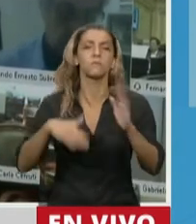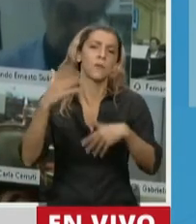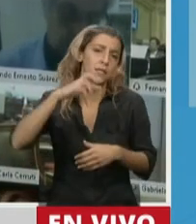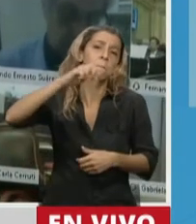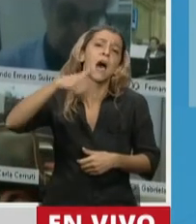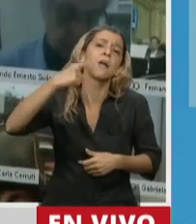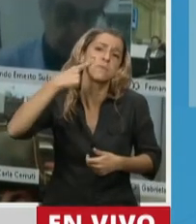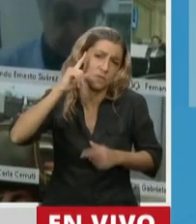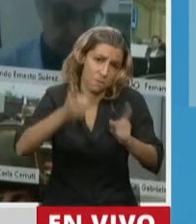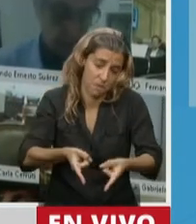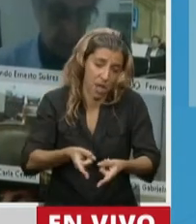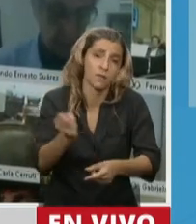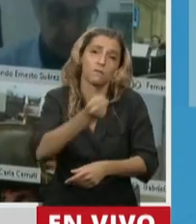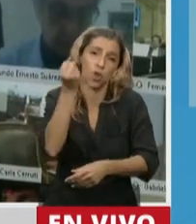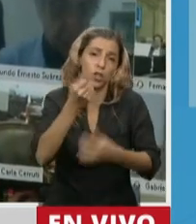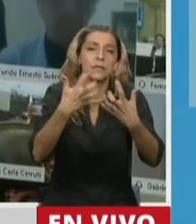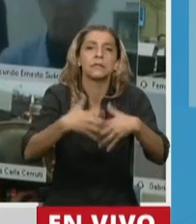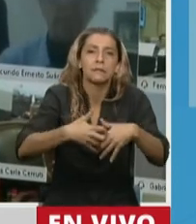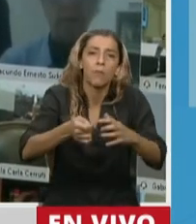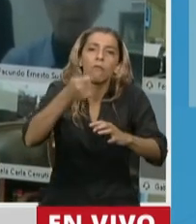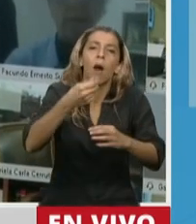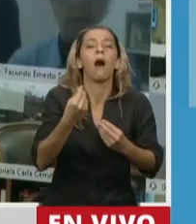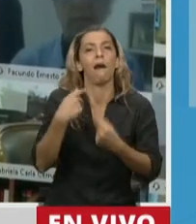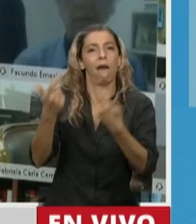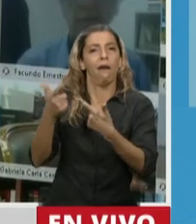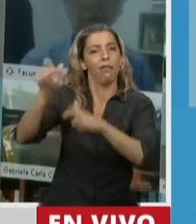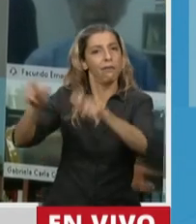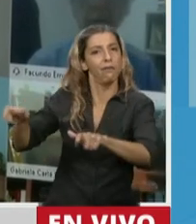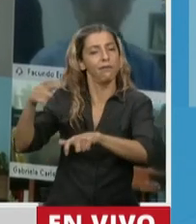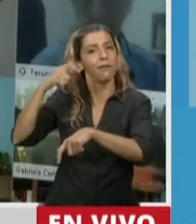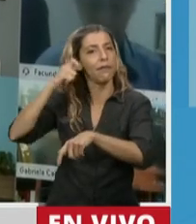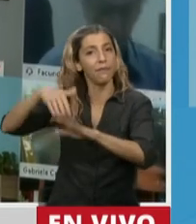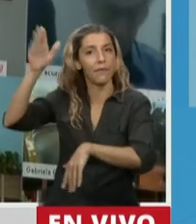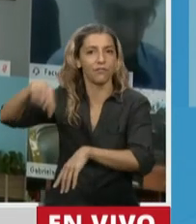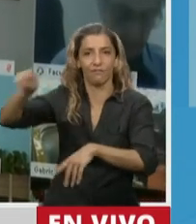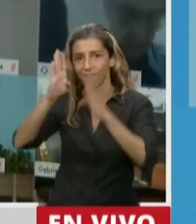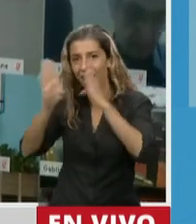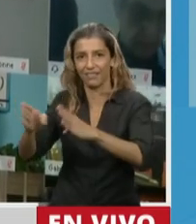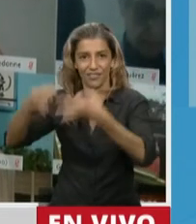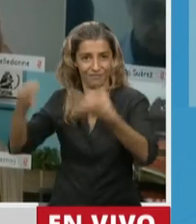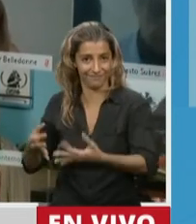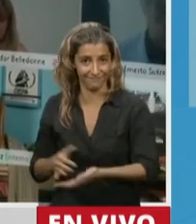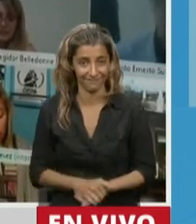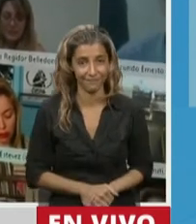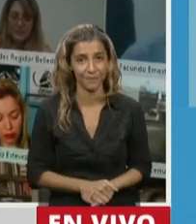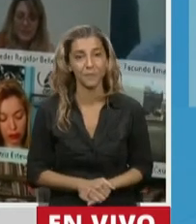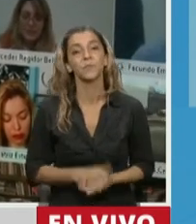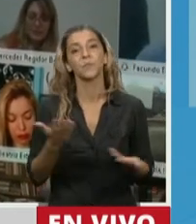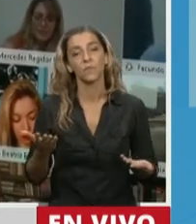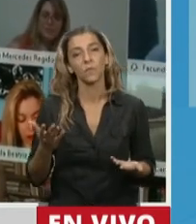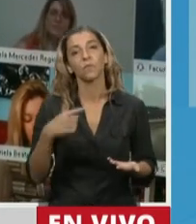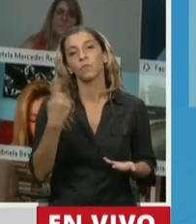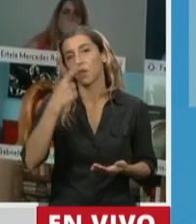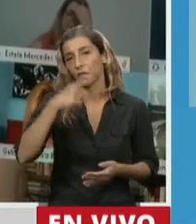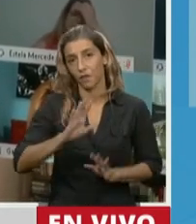de personas mayores en Argentina. Finalmente, quiero